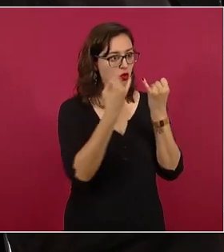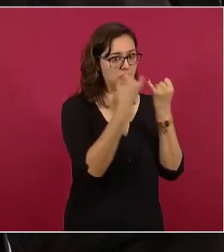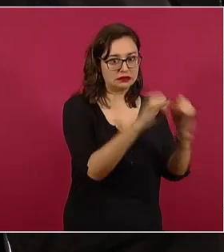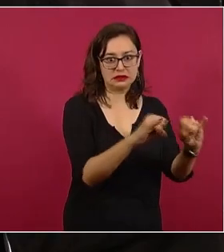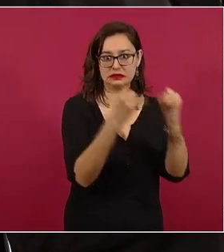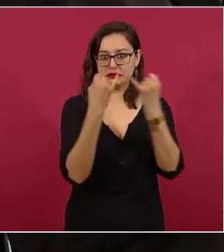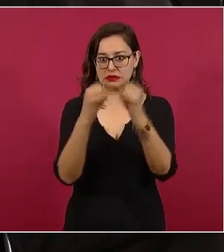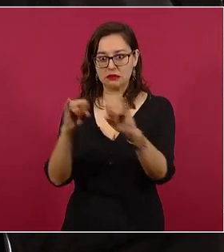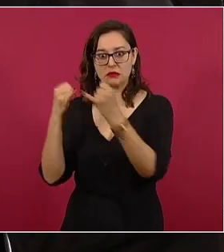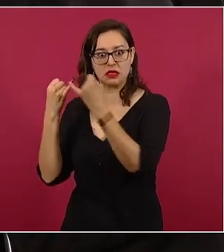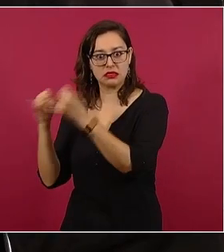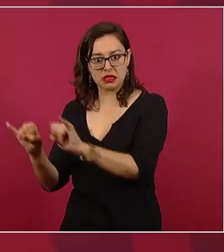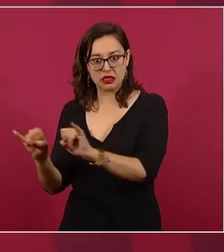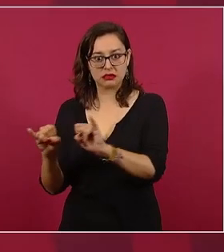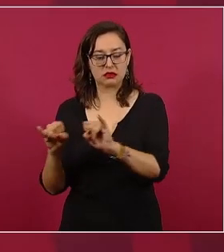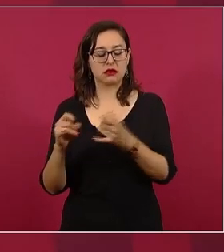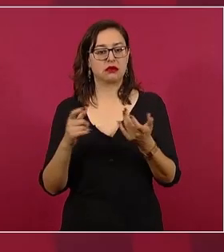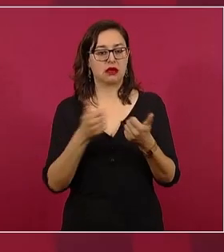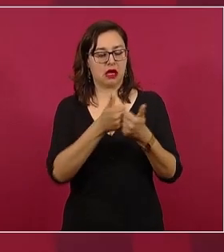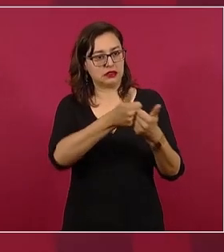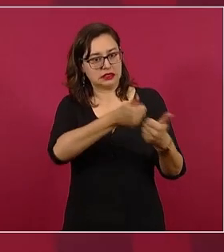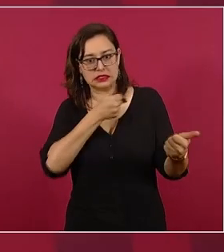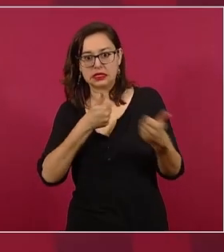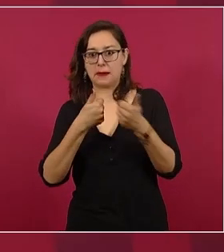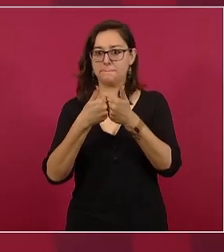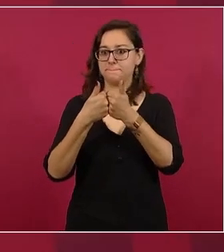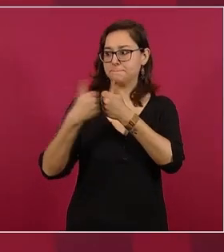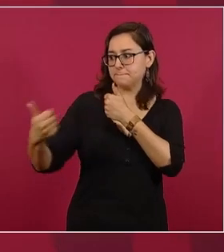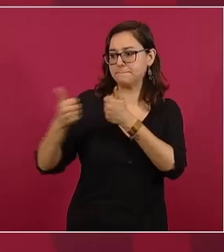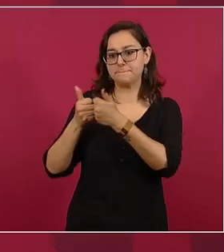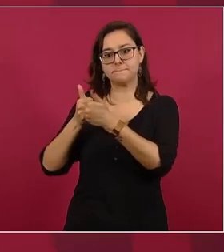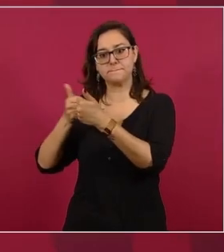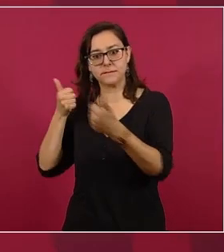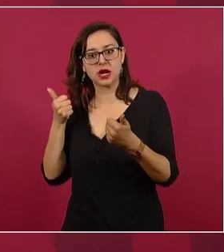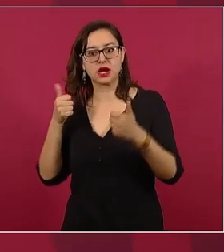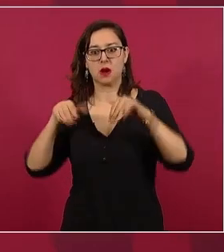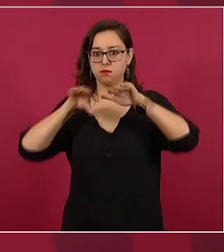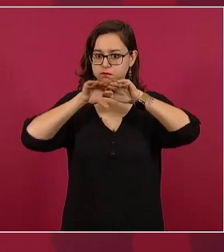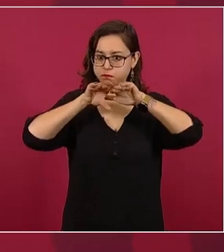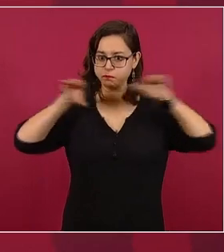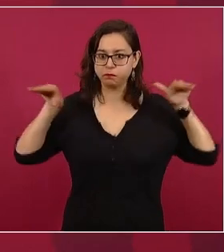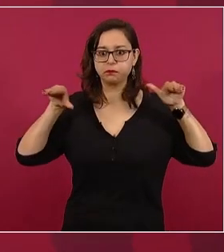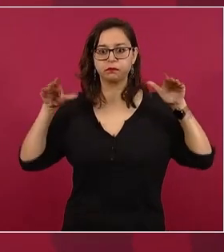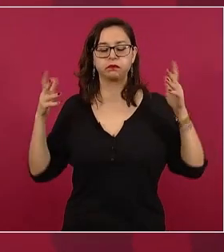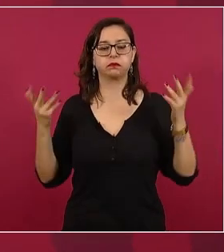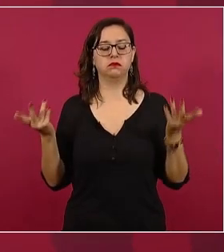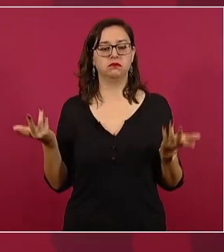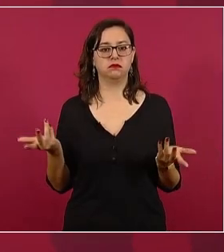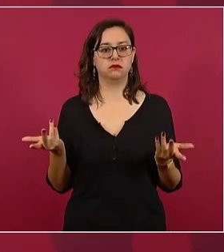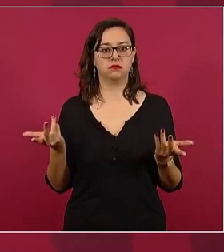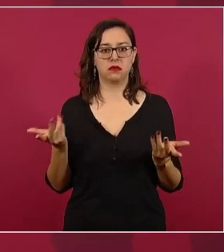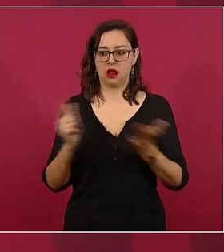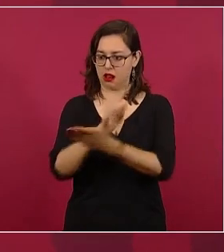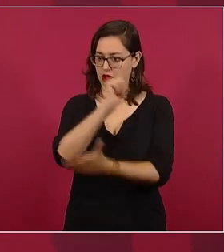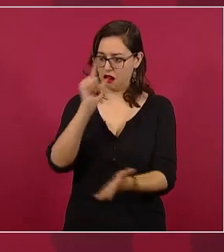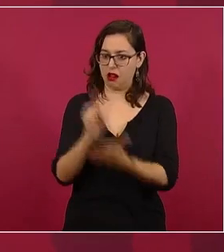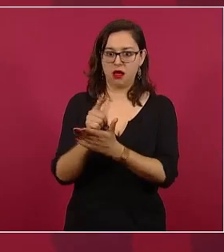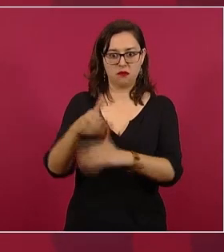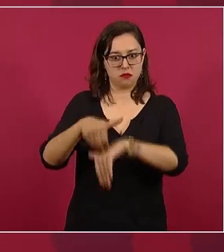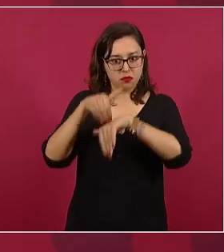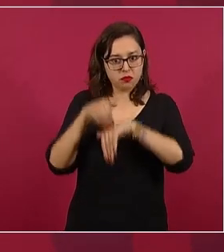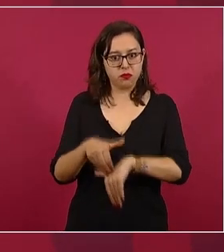poderes, hay un auténtico Estado de Derecho, y si